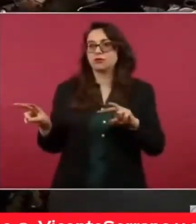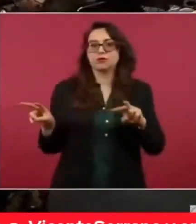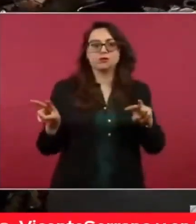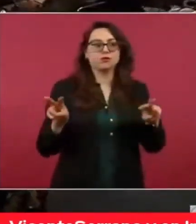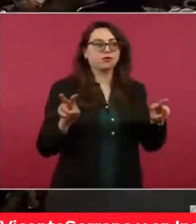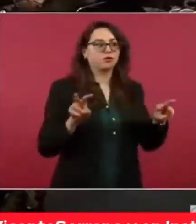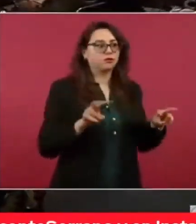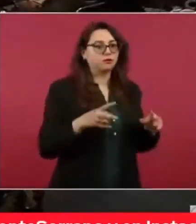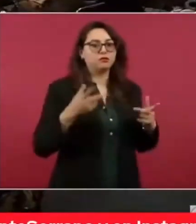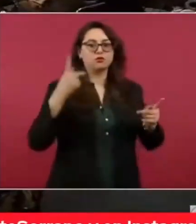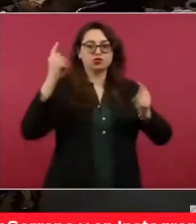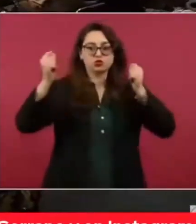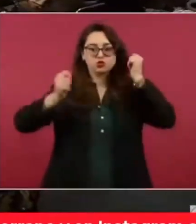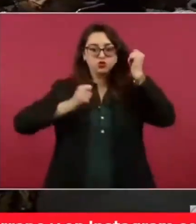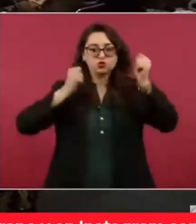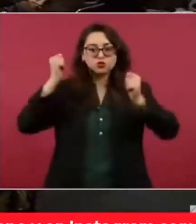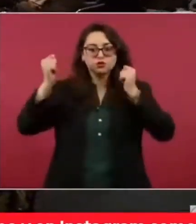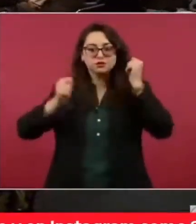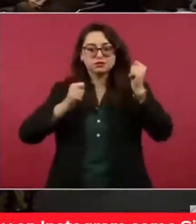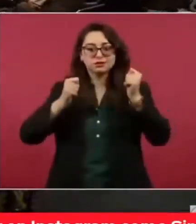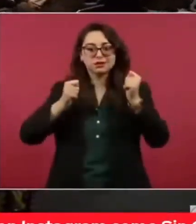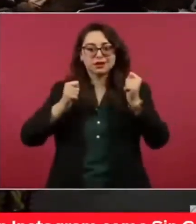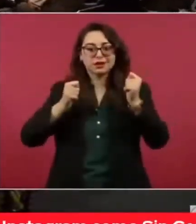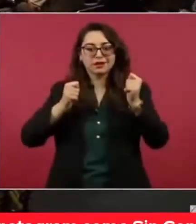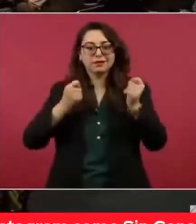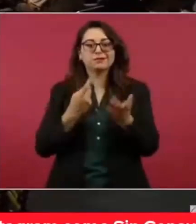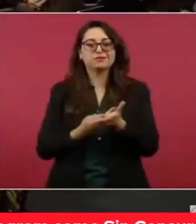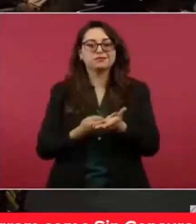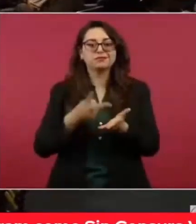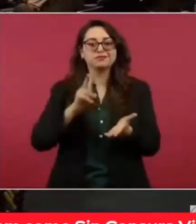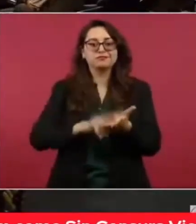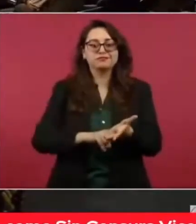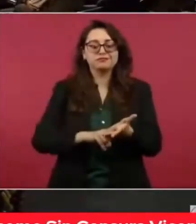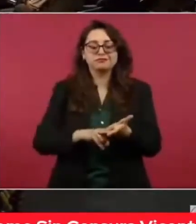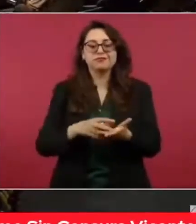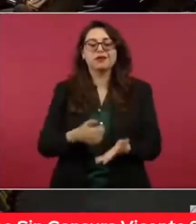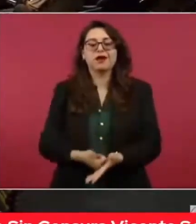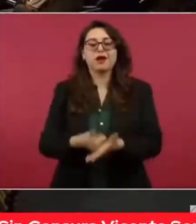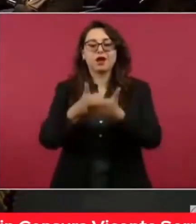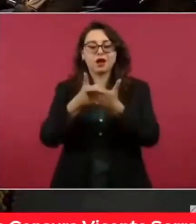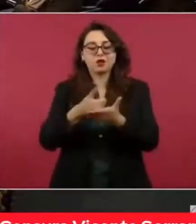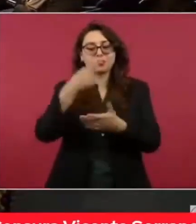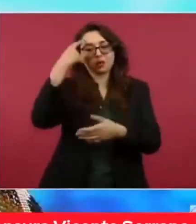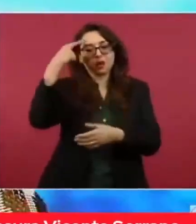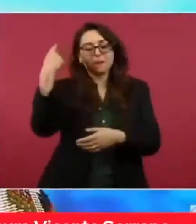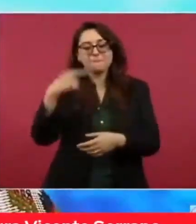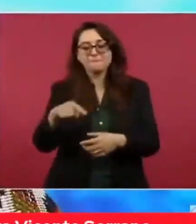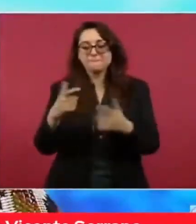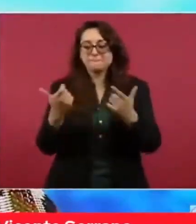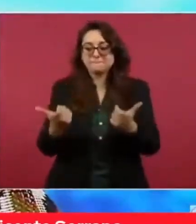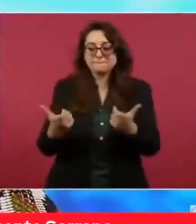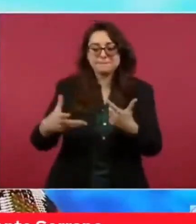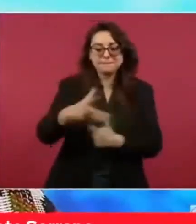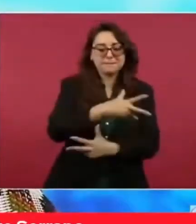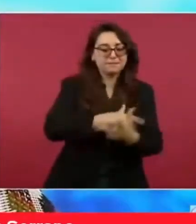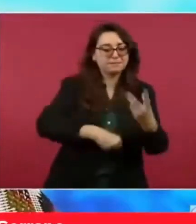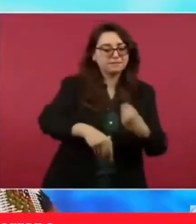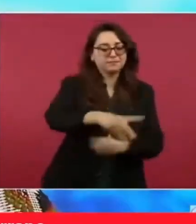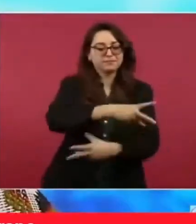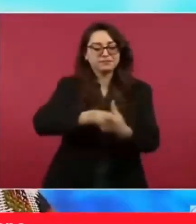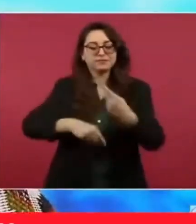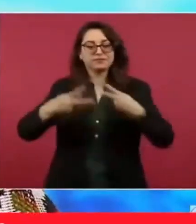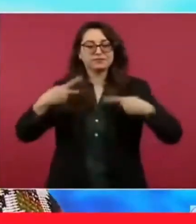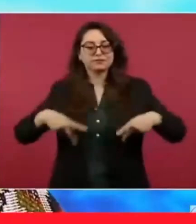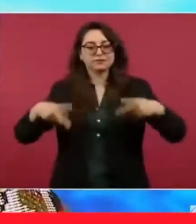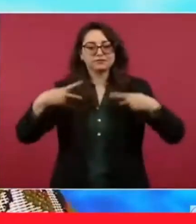por lo que somos doblemente responsables de cuidar el bienestar social y el medio ambiente, garantizando la sostenibilidad